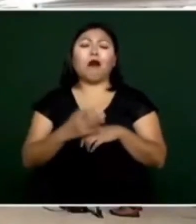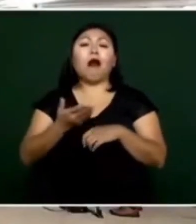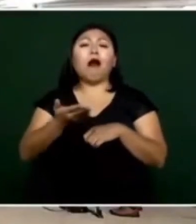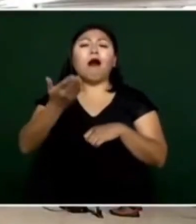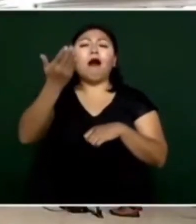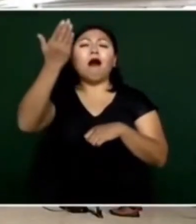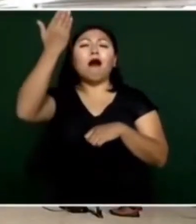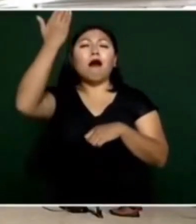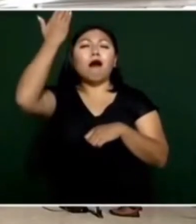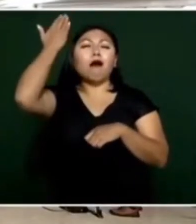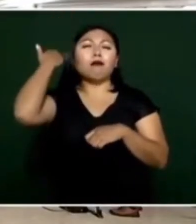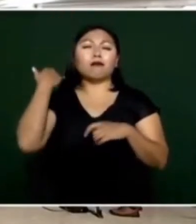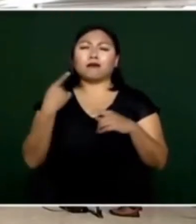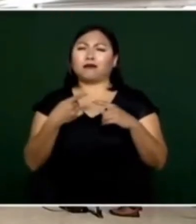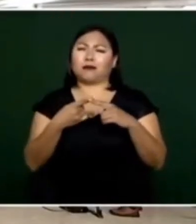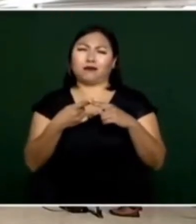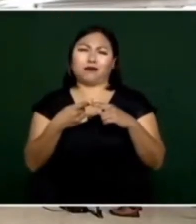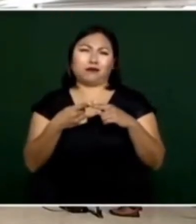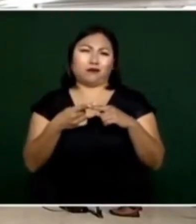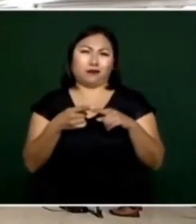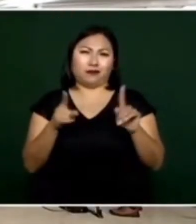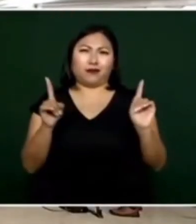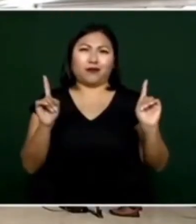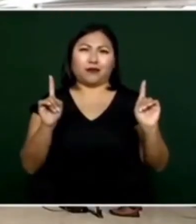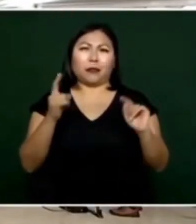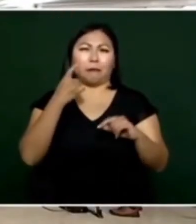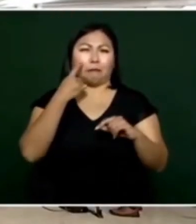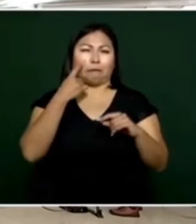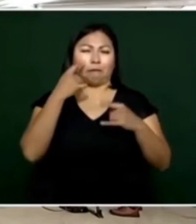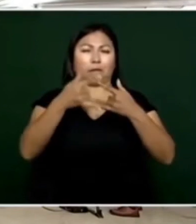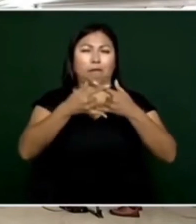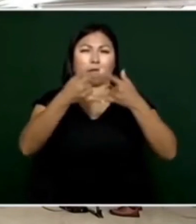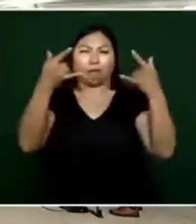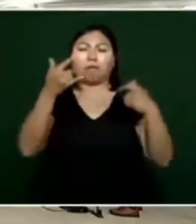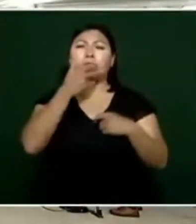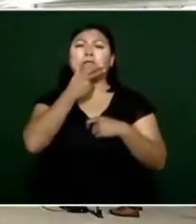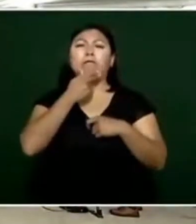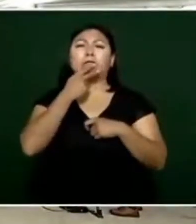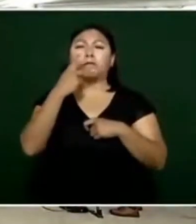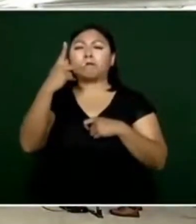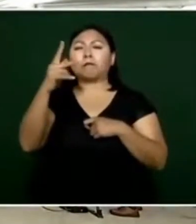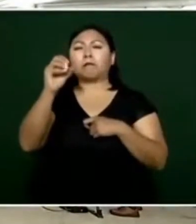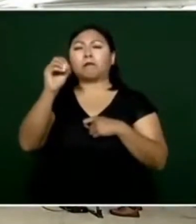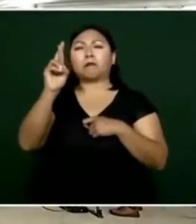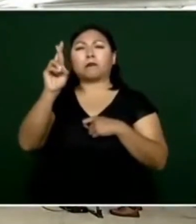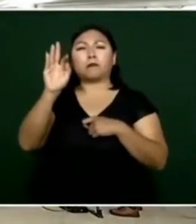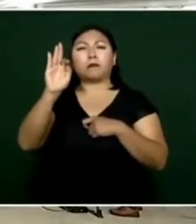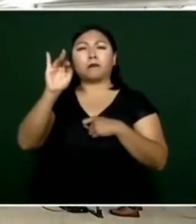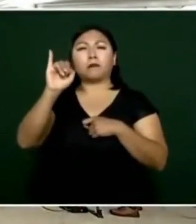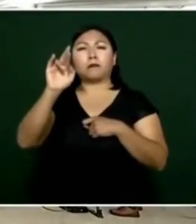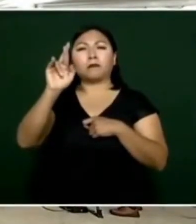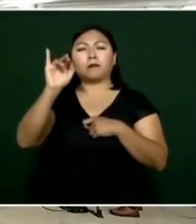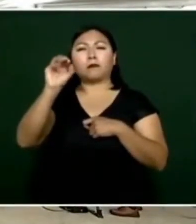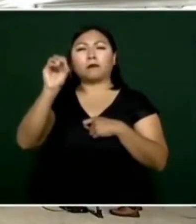que se echó a andar desde la época de Porfirio Díaz luego se le atribuye a